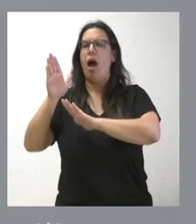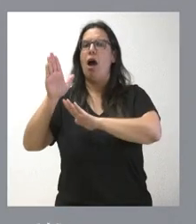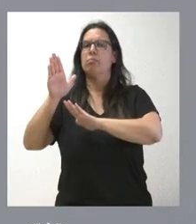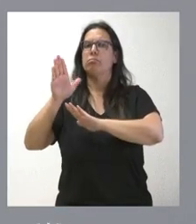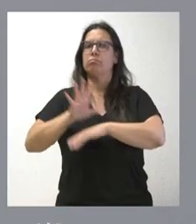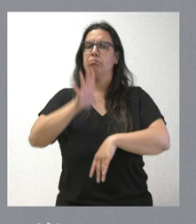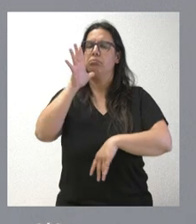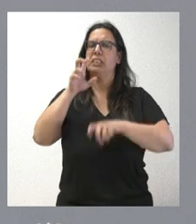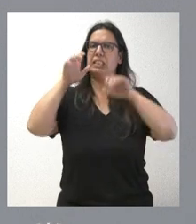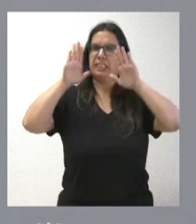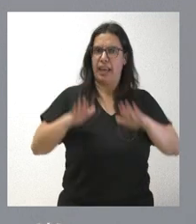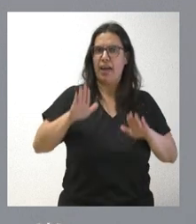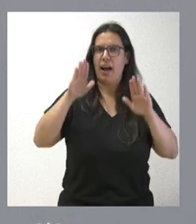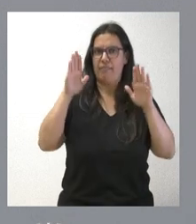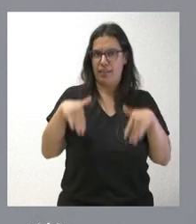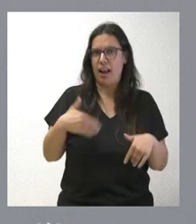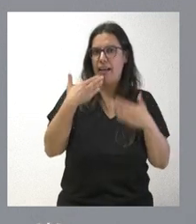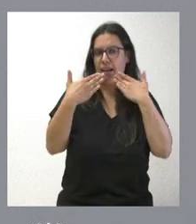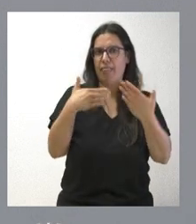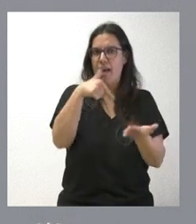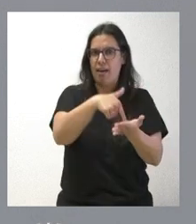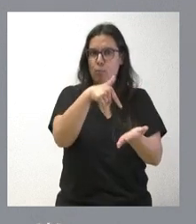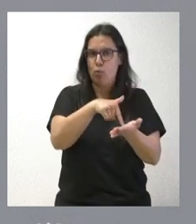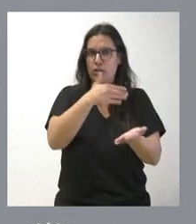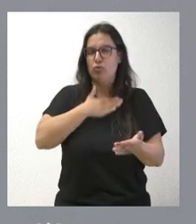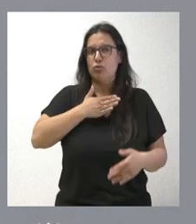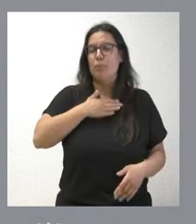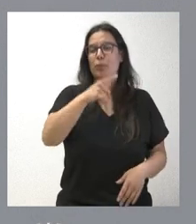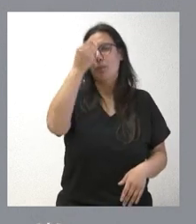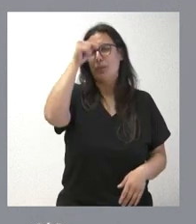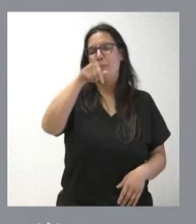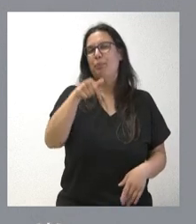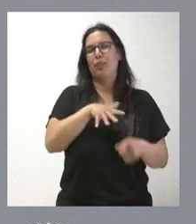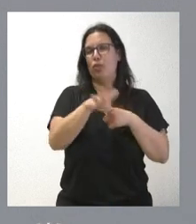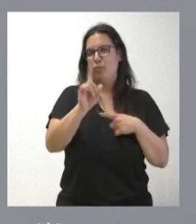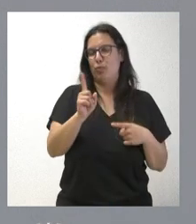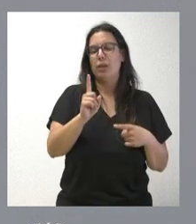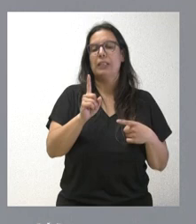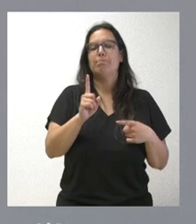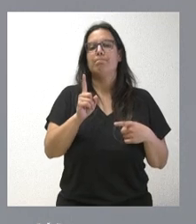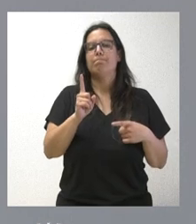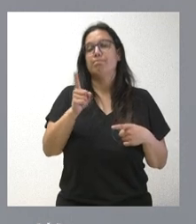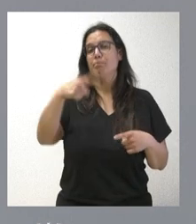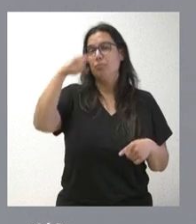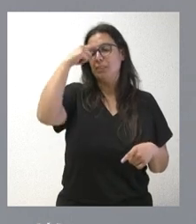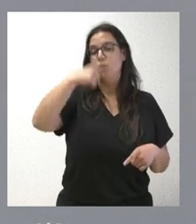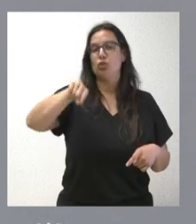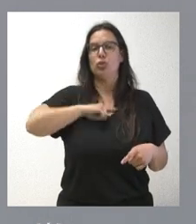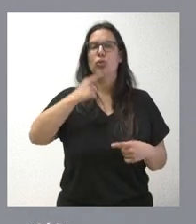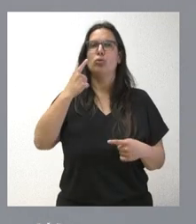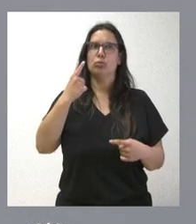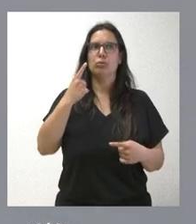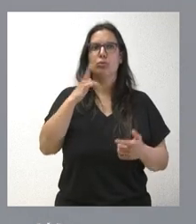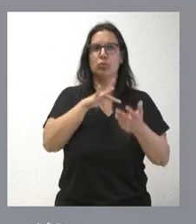tampoco creo que este fuera un elemento determinante. Ya sabe usted que nosotros tenemos algunos de los niveles